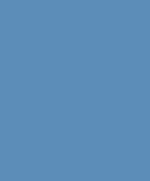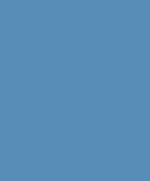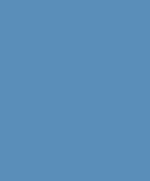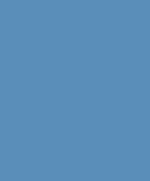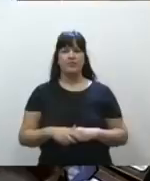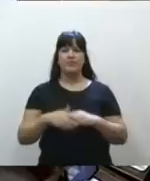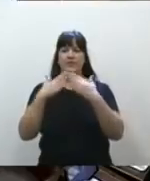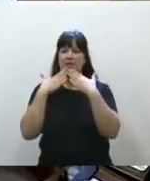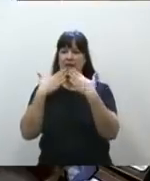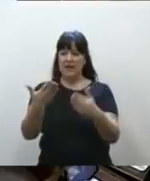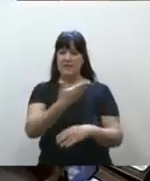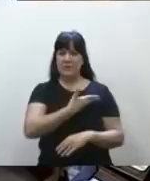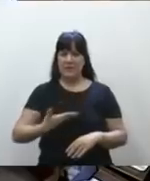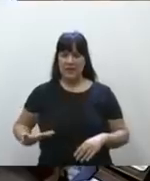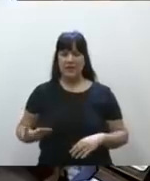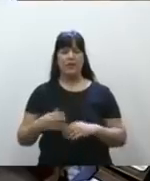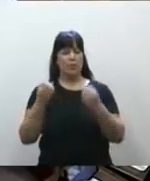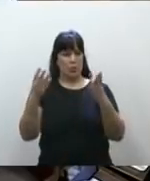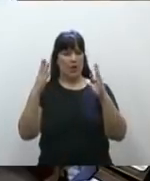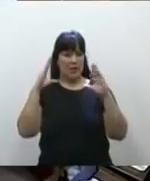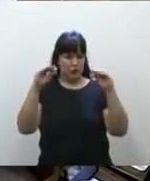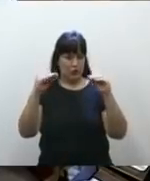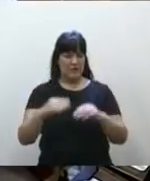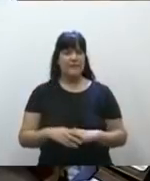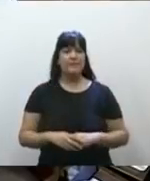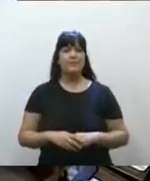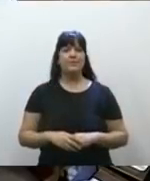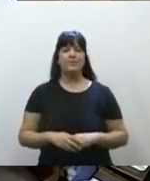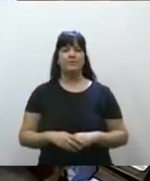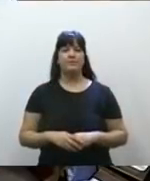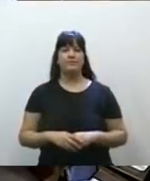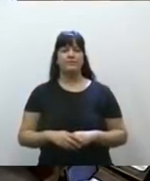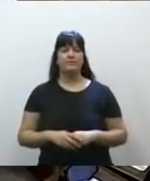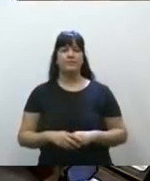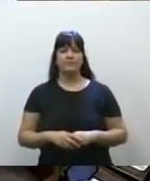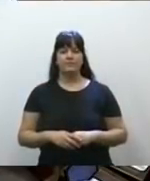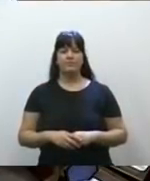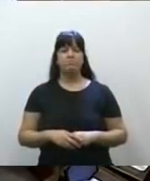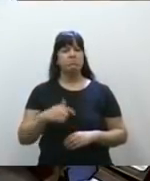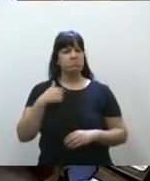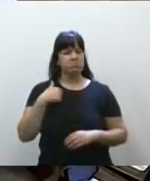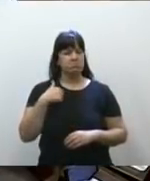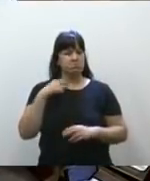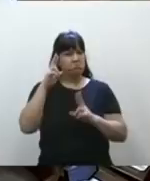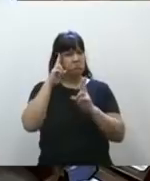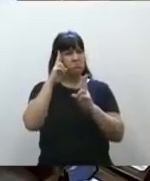Gracias, señora Presidenta. Buenas noches. Buenas noches. Yo respeto